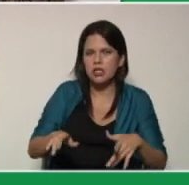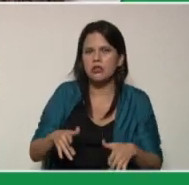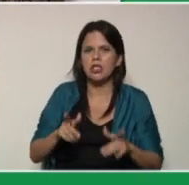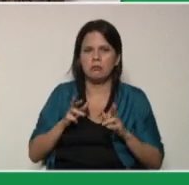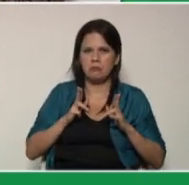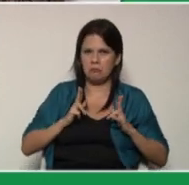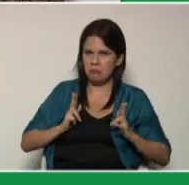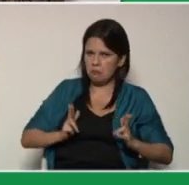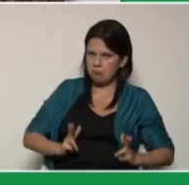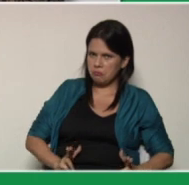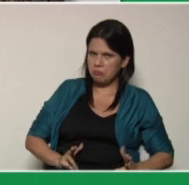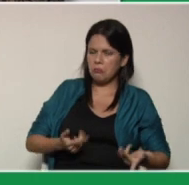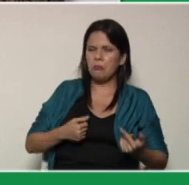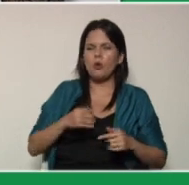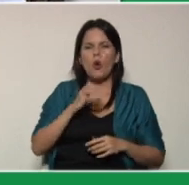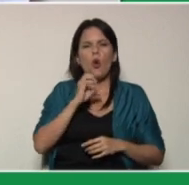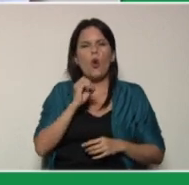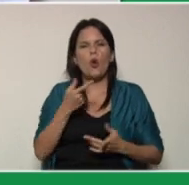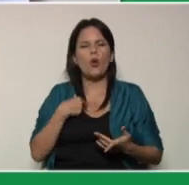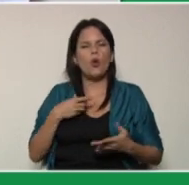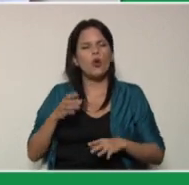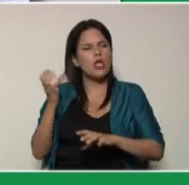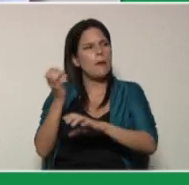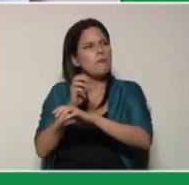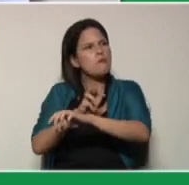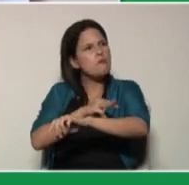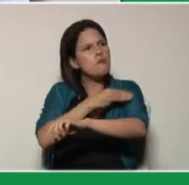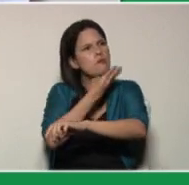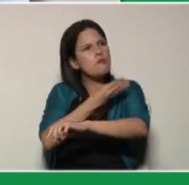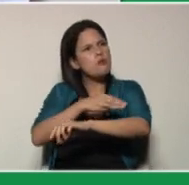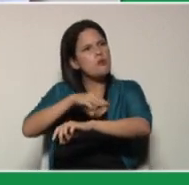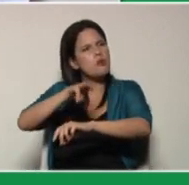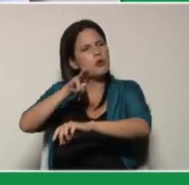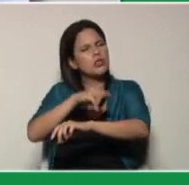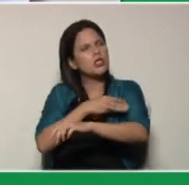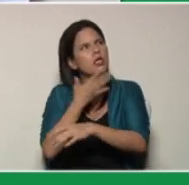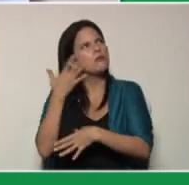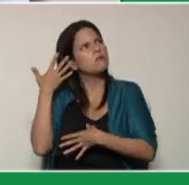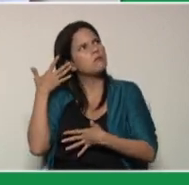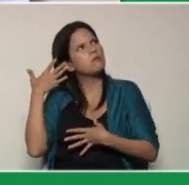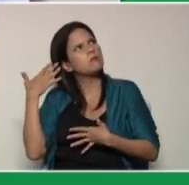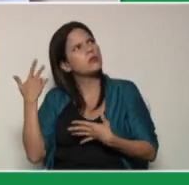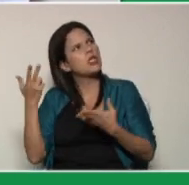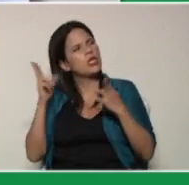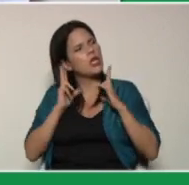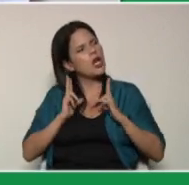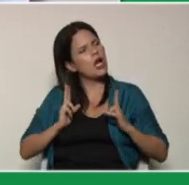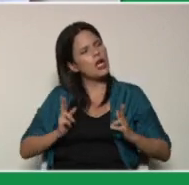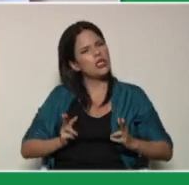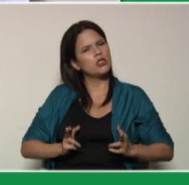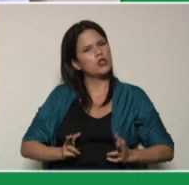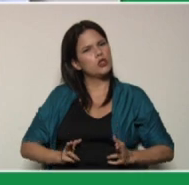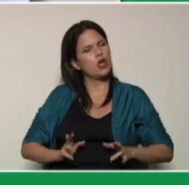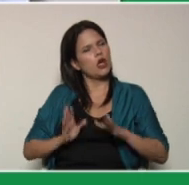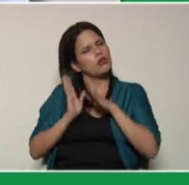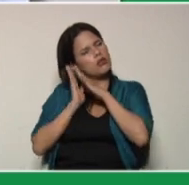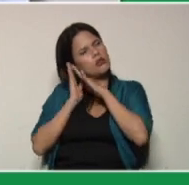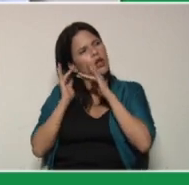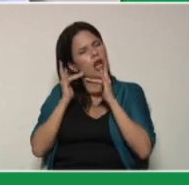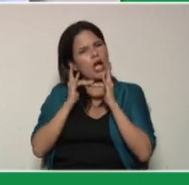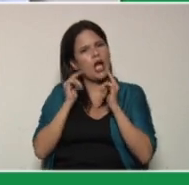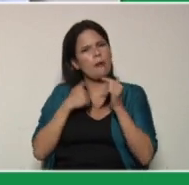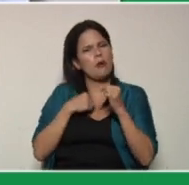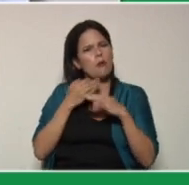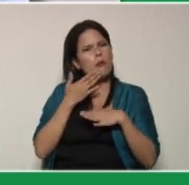colocarle una música de fondo de relajación, acostadito en la cama con su mamá, lo vamos